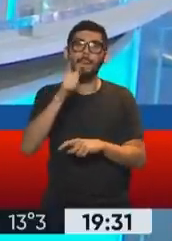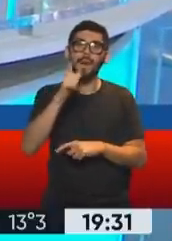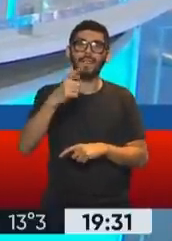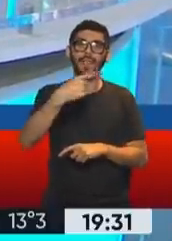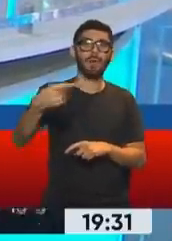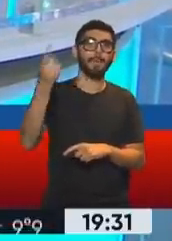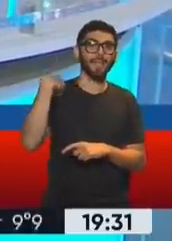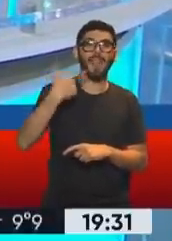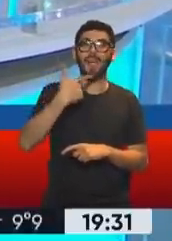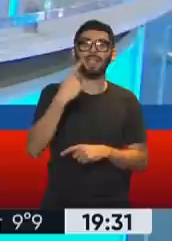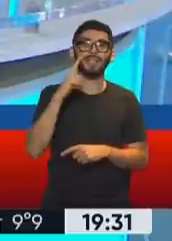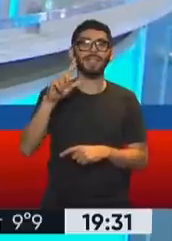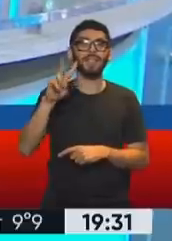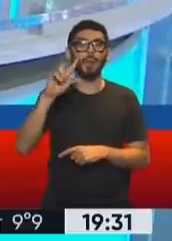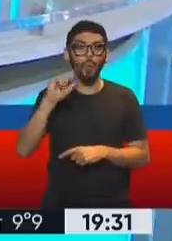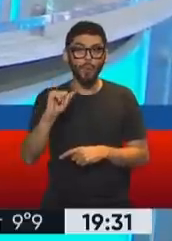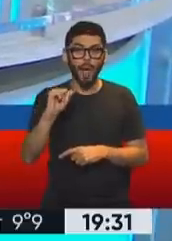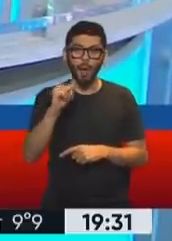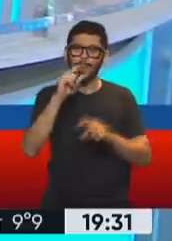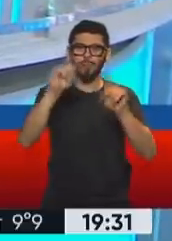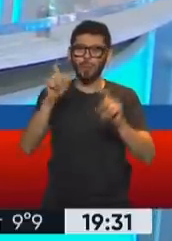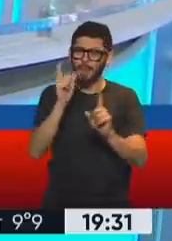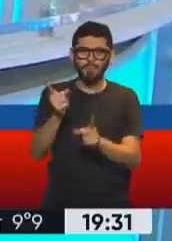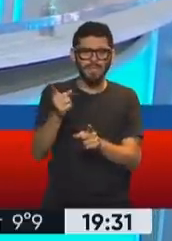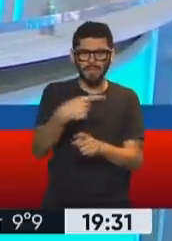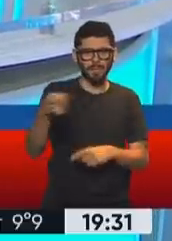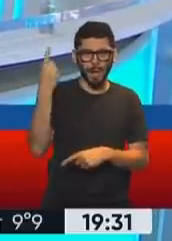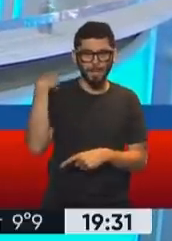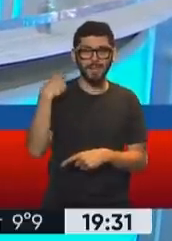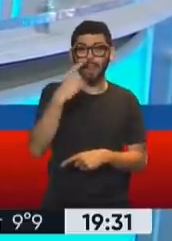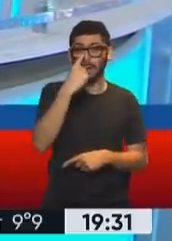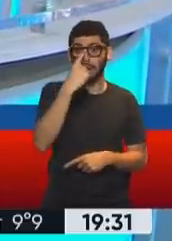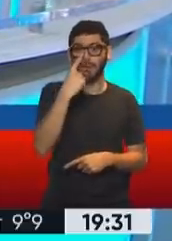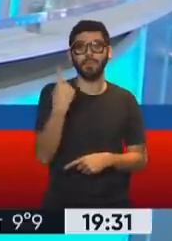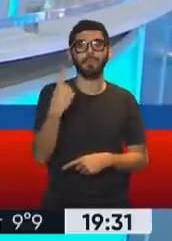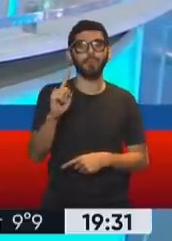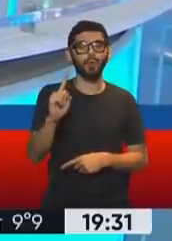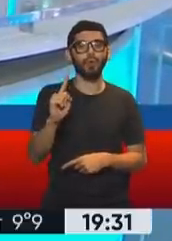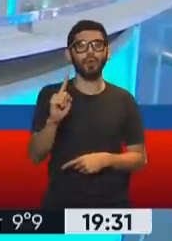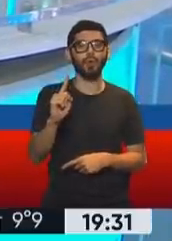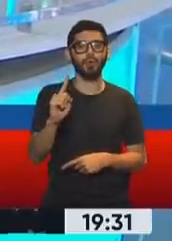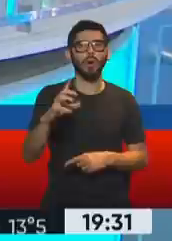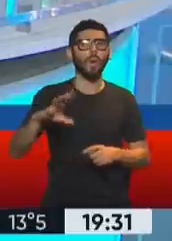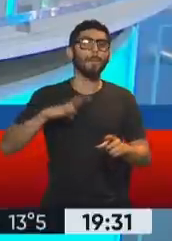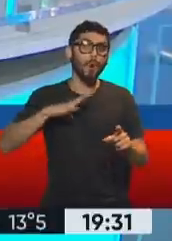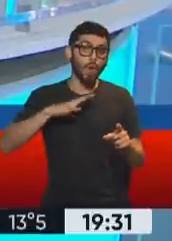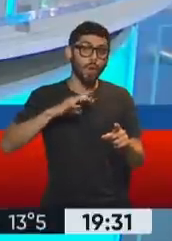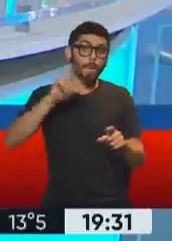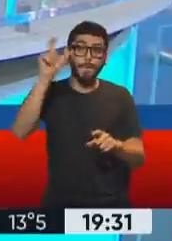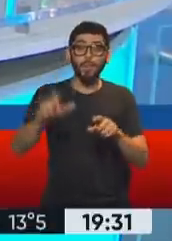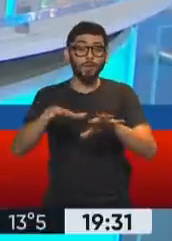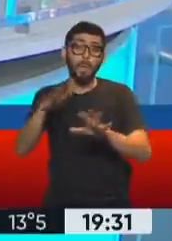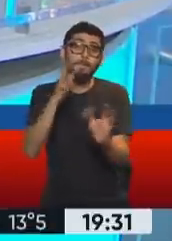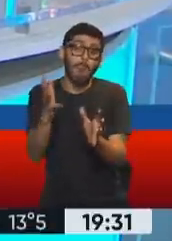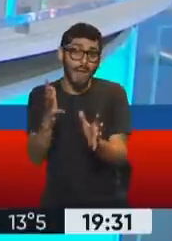hizo la semana pasada, así que tal vez tenemos algún tema con las preguntas, pero sí, hay un trámite. Por los dudas que haya otra persona que esté en la misma